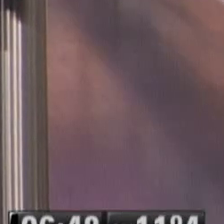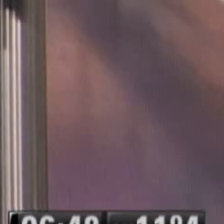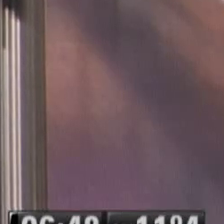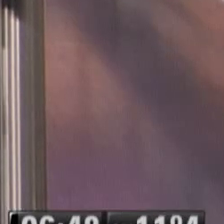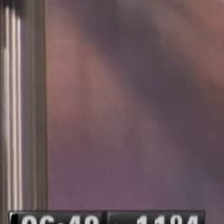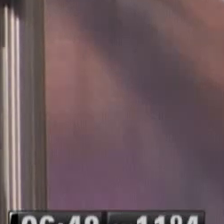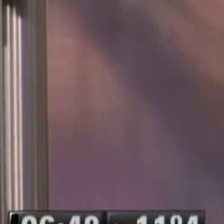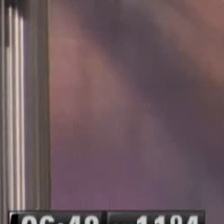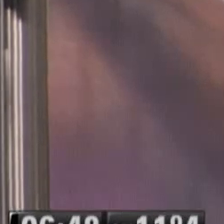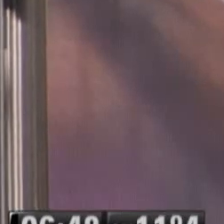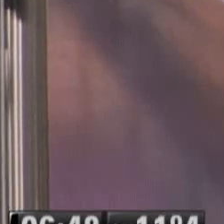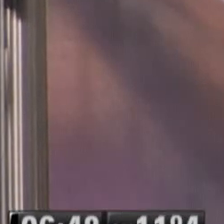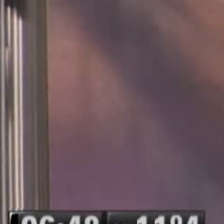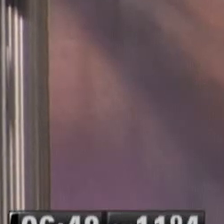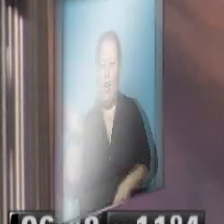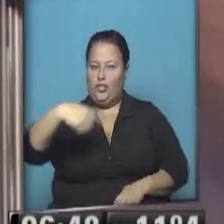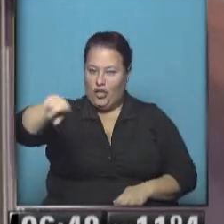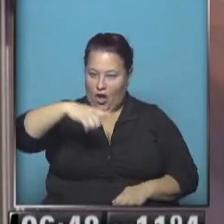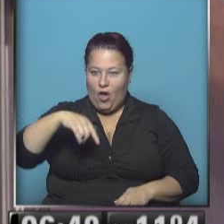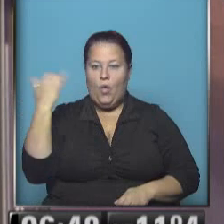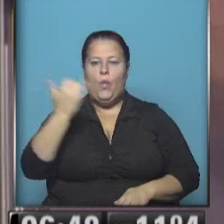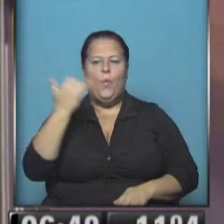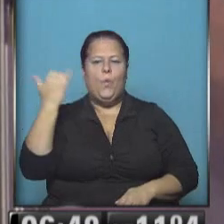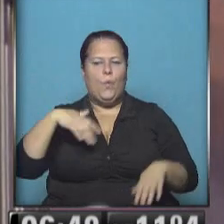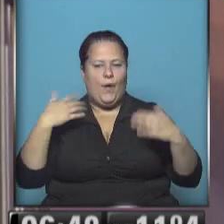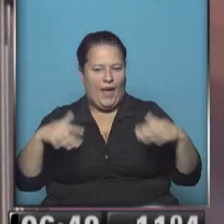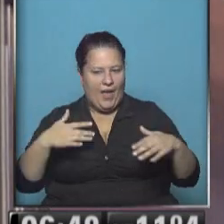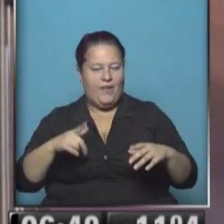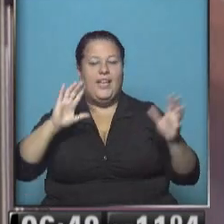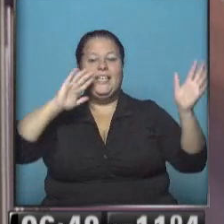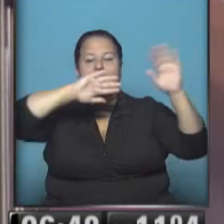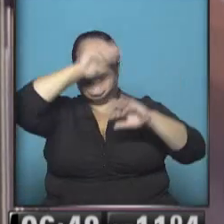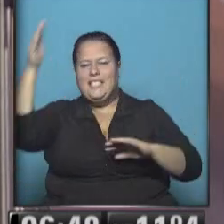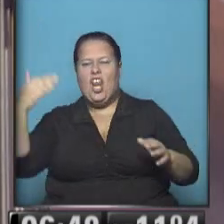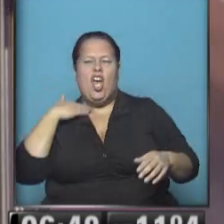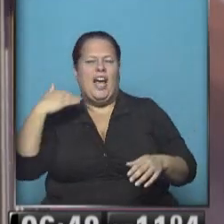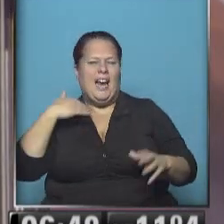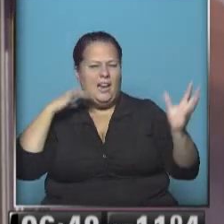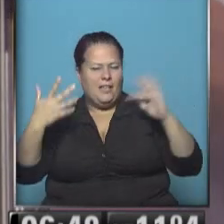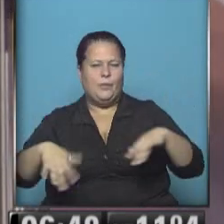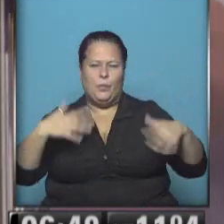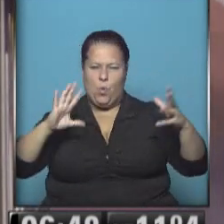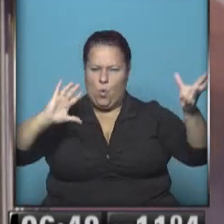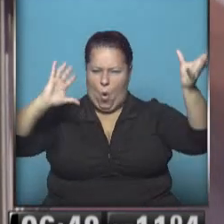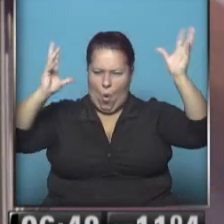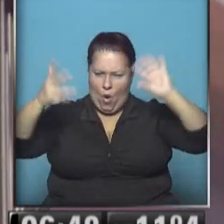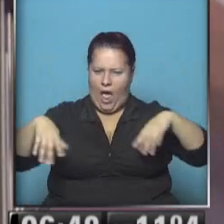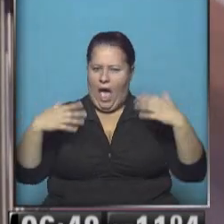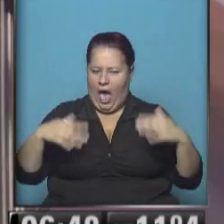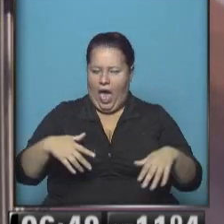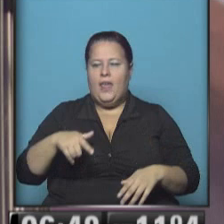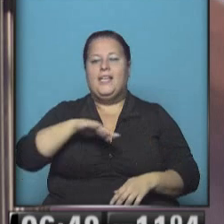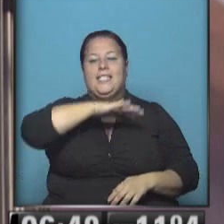¡Súper, súper jueves para todos ustedes! ¡Súper jueves! El cielo gris, gris, gris, cuánta nubosidad que hay